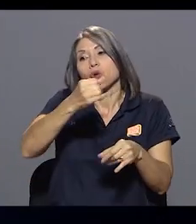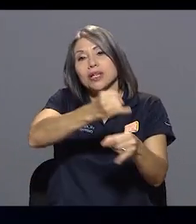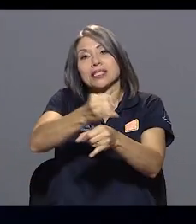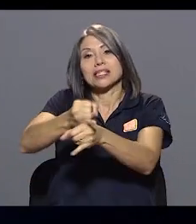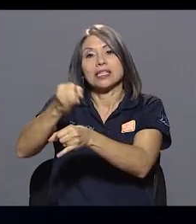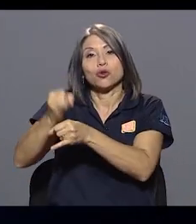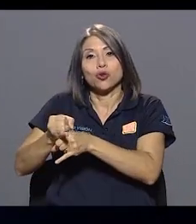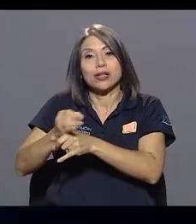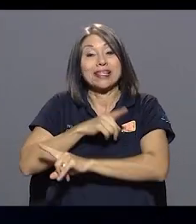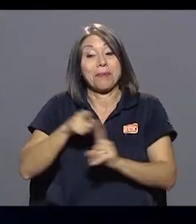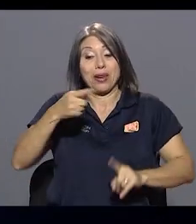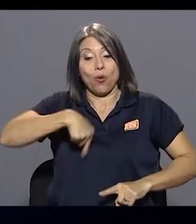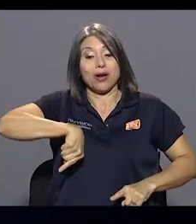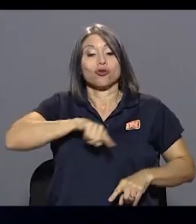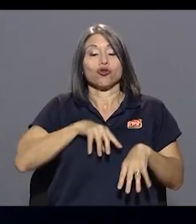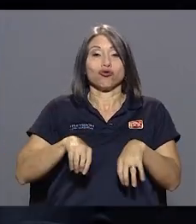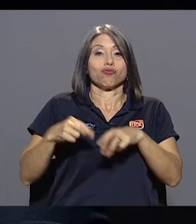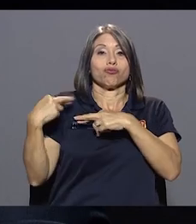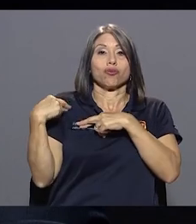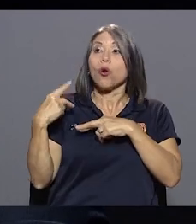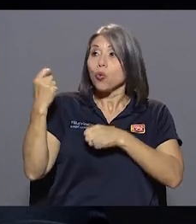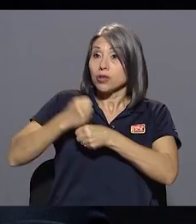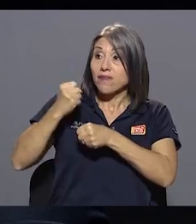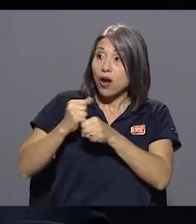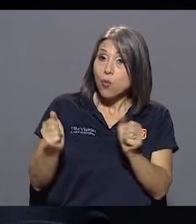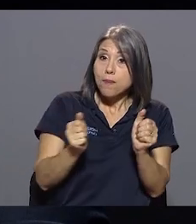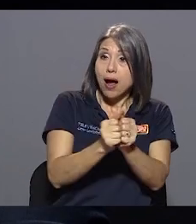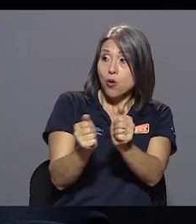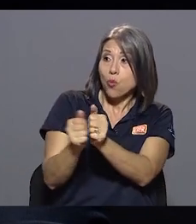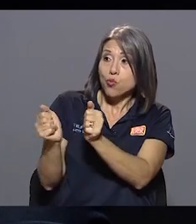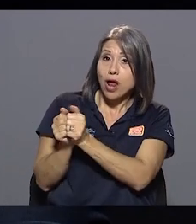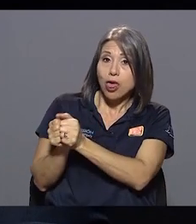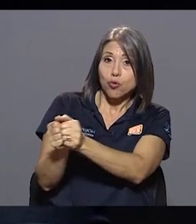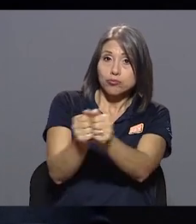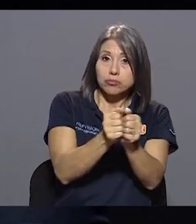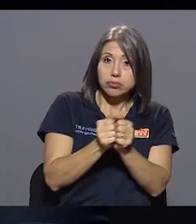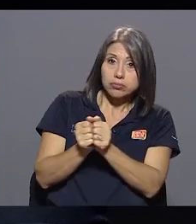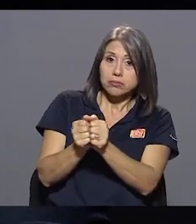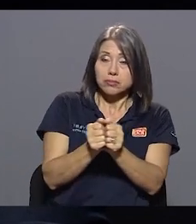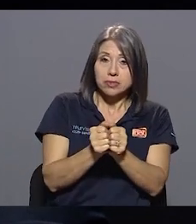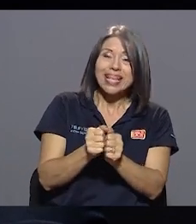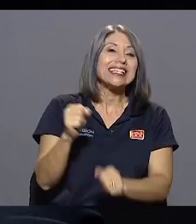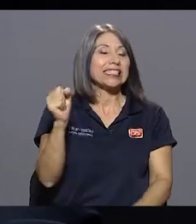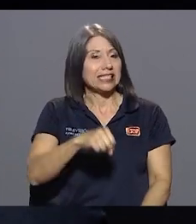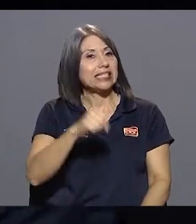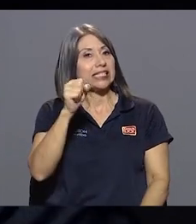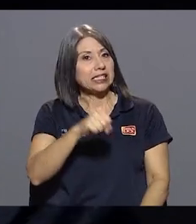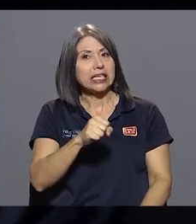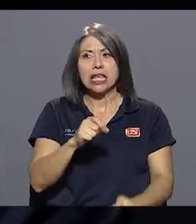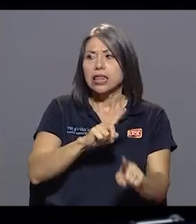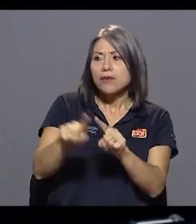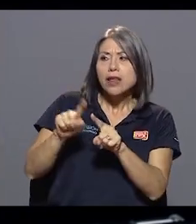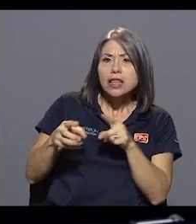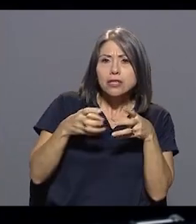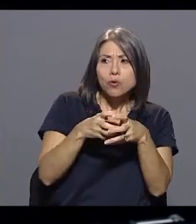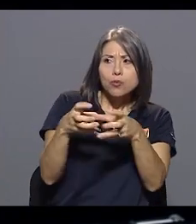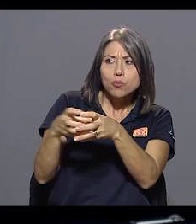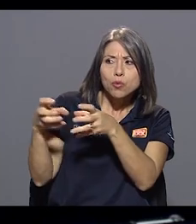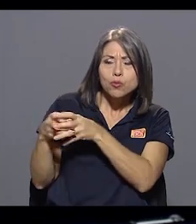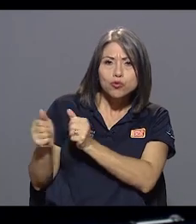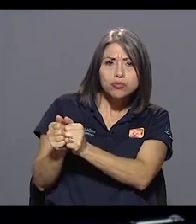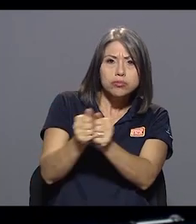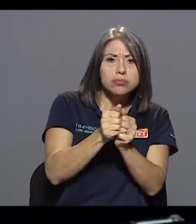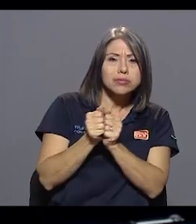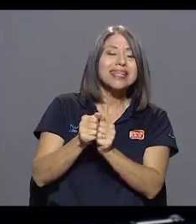nosotros como universidad. ¿Un trabajo más comunado van a trabajar entonces, don César? Sí, vamos a trabajar con las